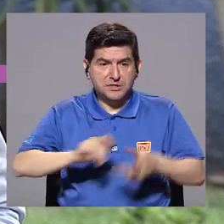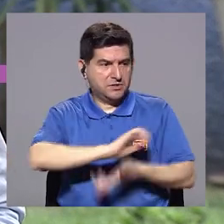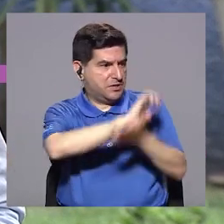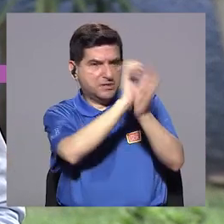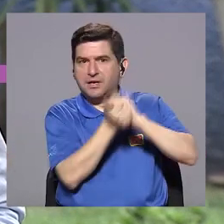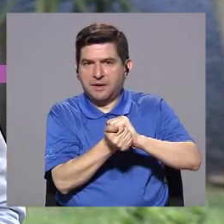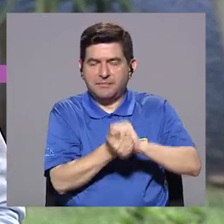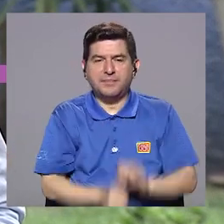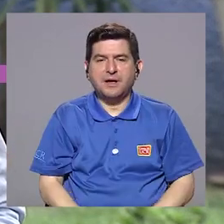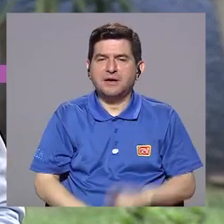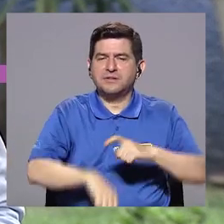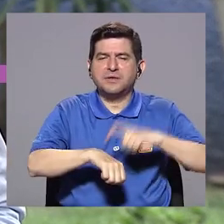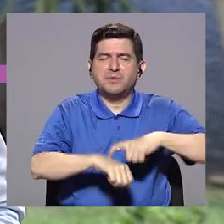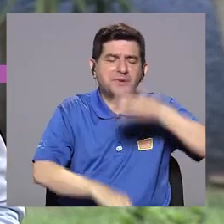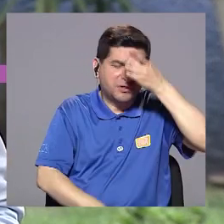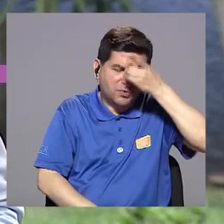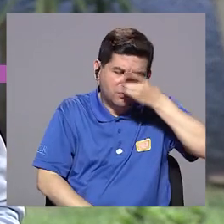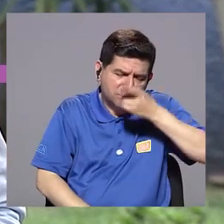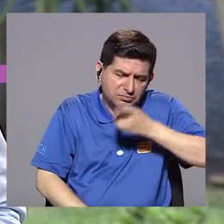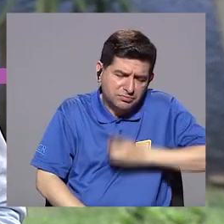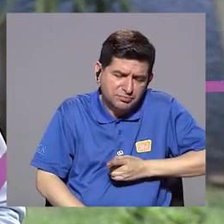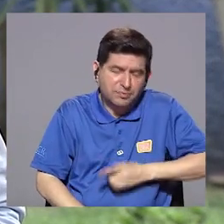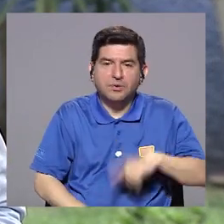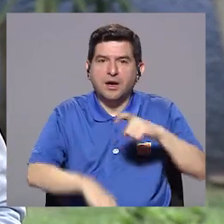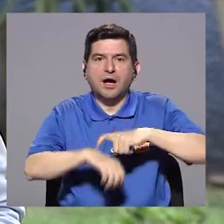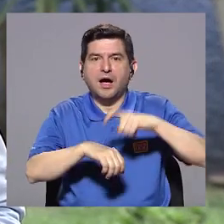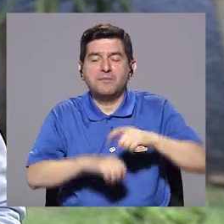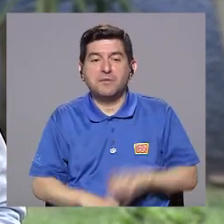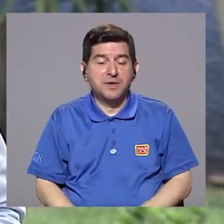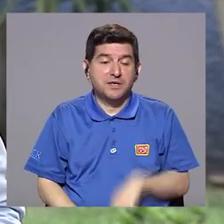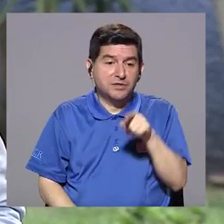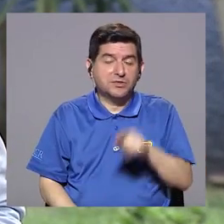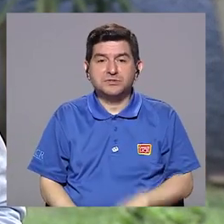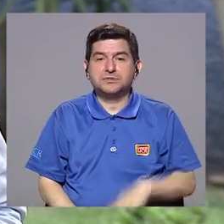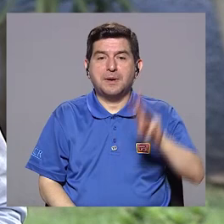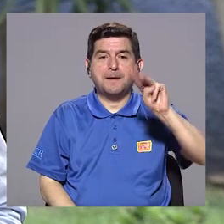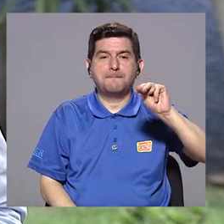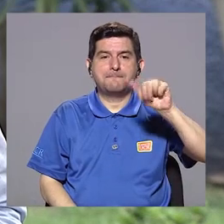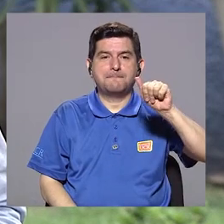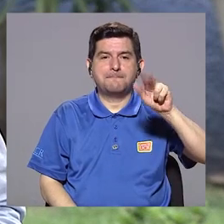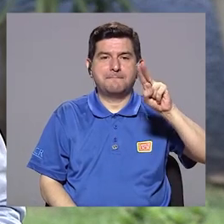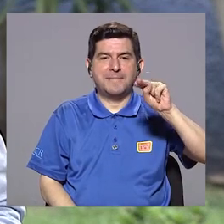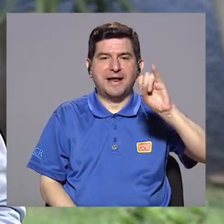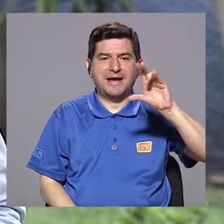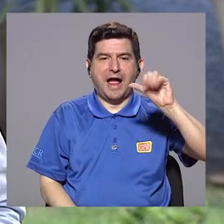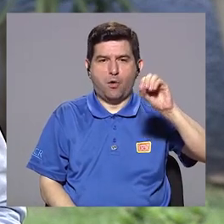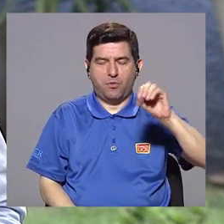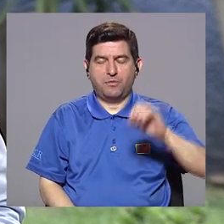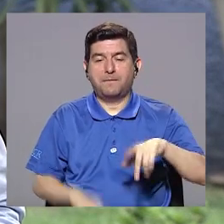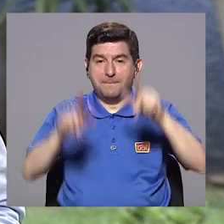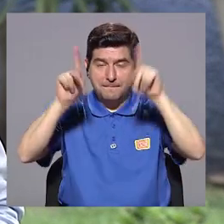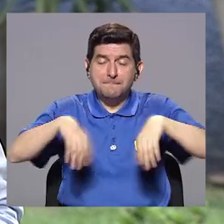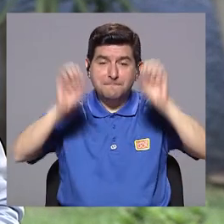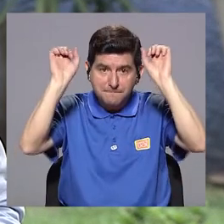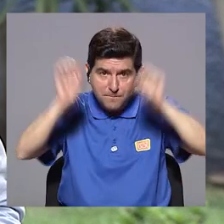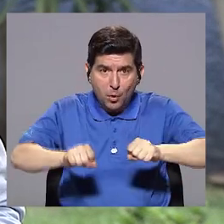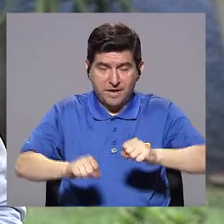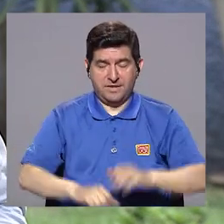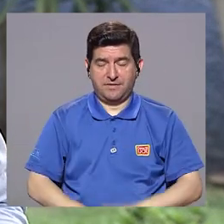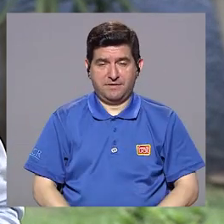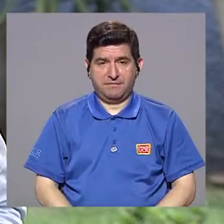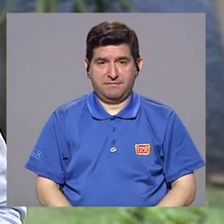pasan de episodios depresivos a episodios maníacos. ¿A qué me refiero con esto? A que las personas pueden estar